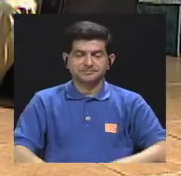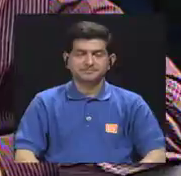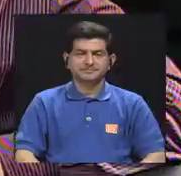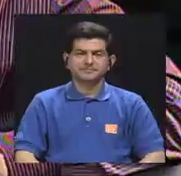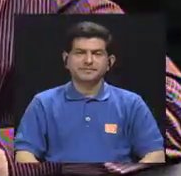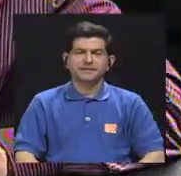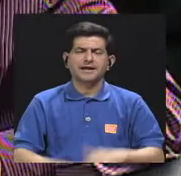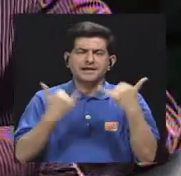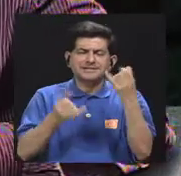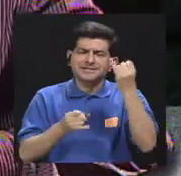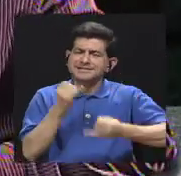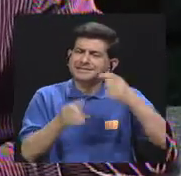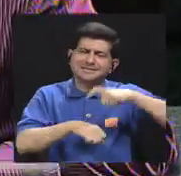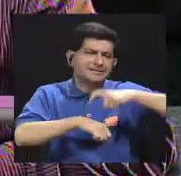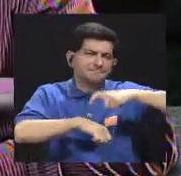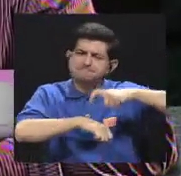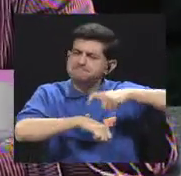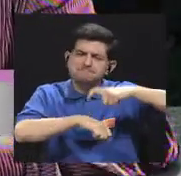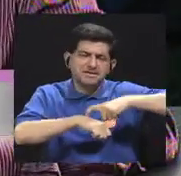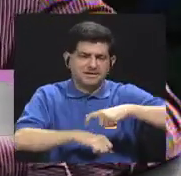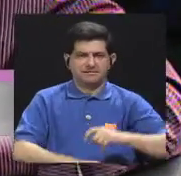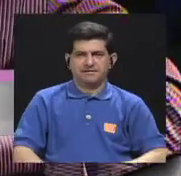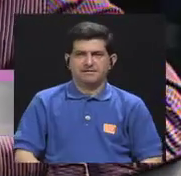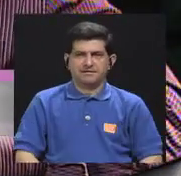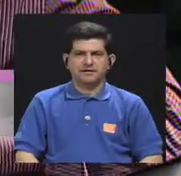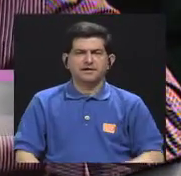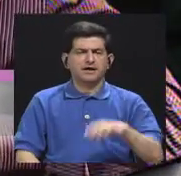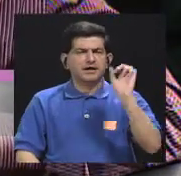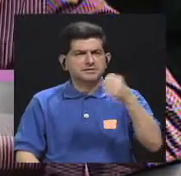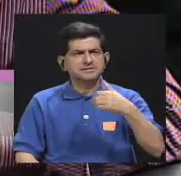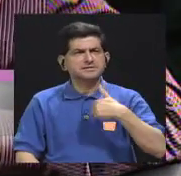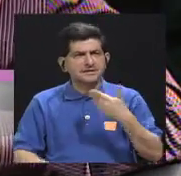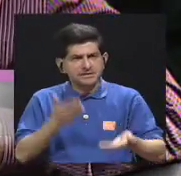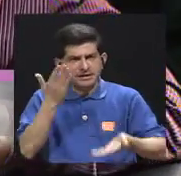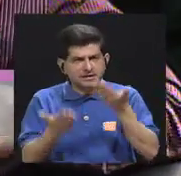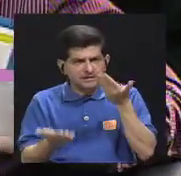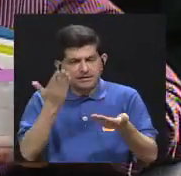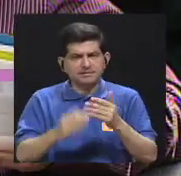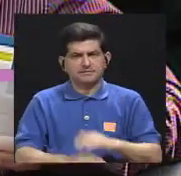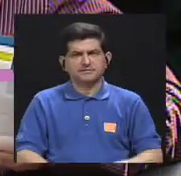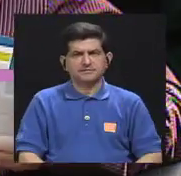ya casi se nos va el tiempo pero entonces si hay pues este